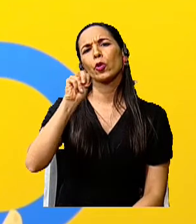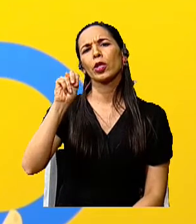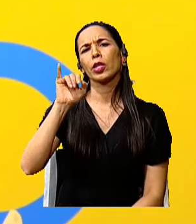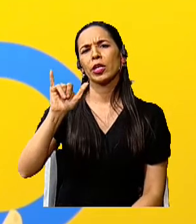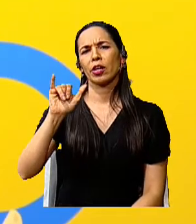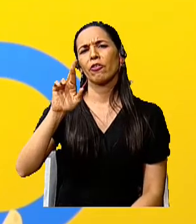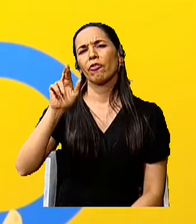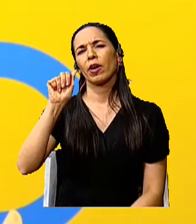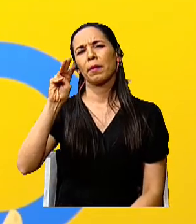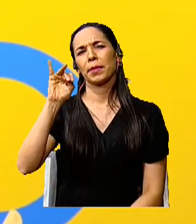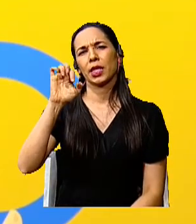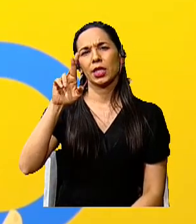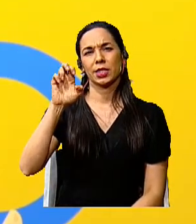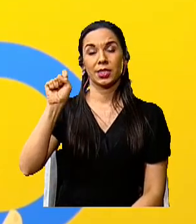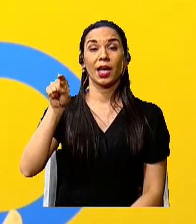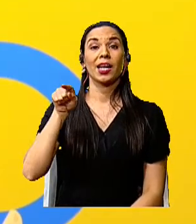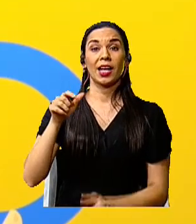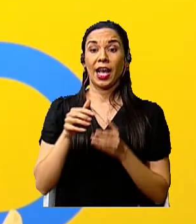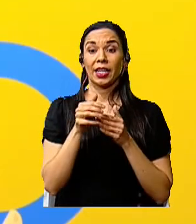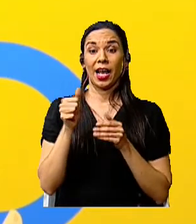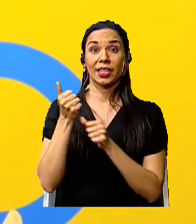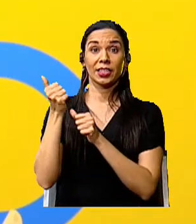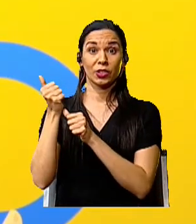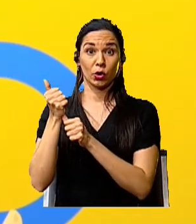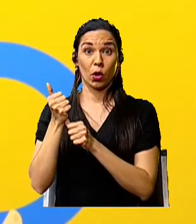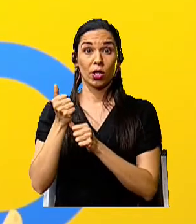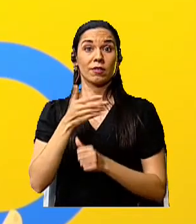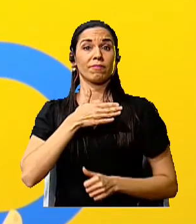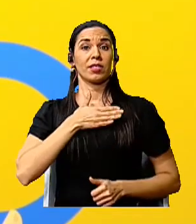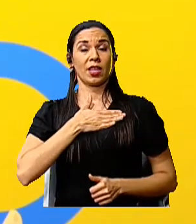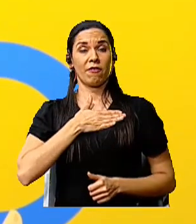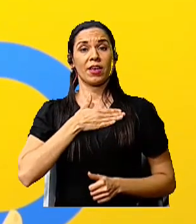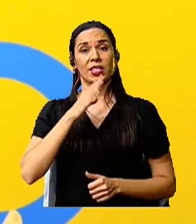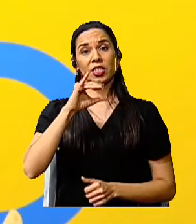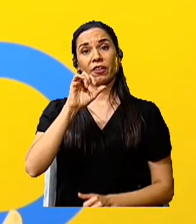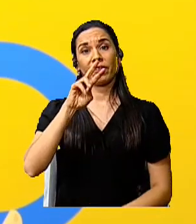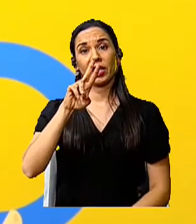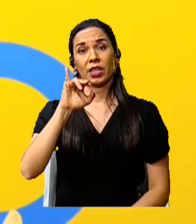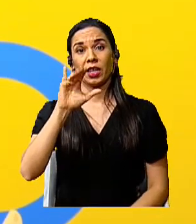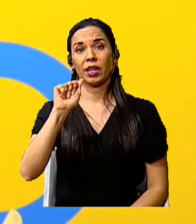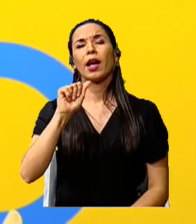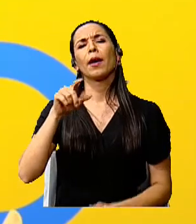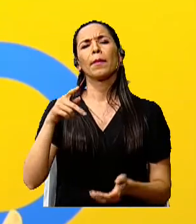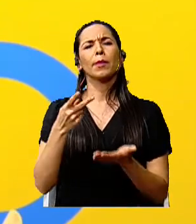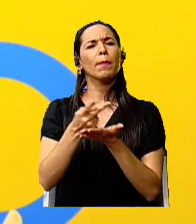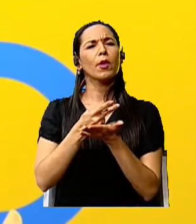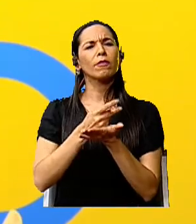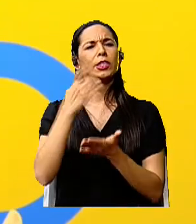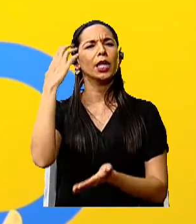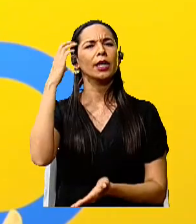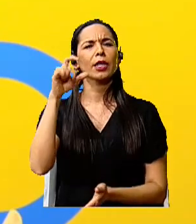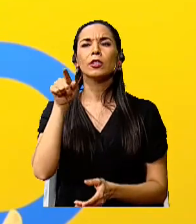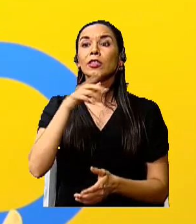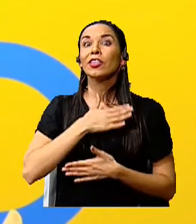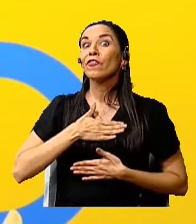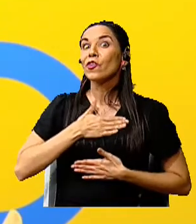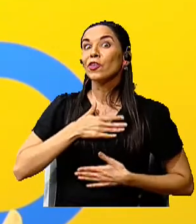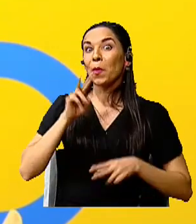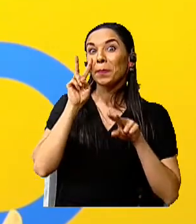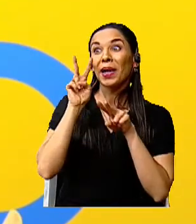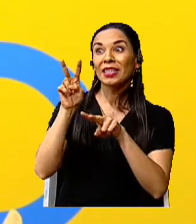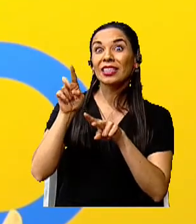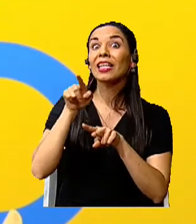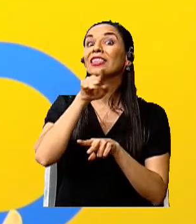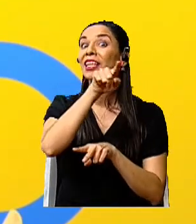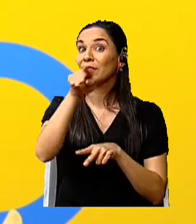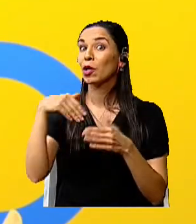de educación cívica de la provincia de Cartago. ¡Disfrútenla! Presten mucha atención porque cuando volvamos,